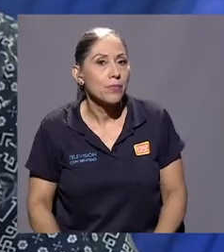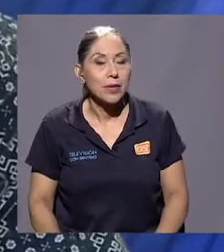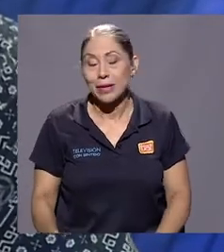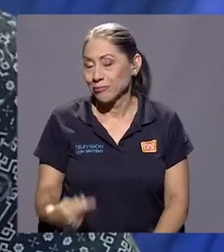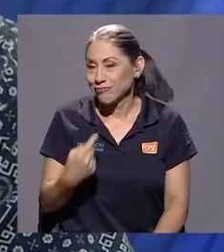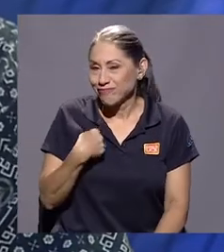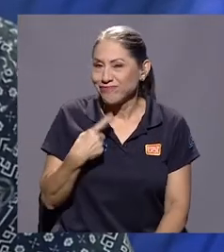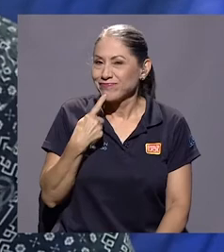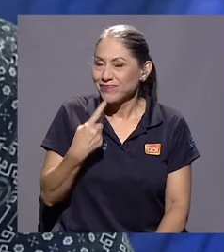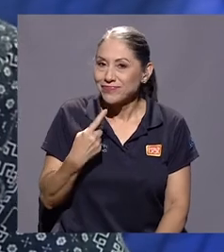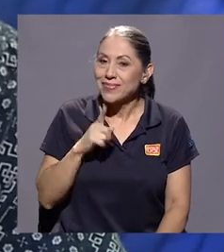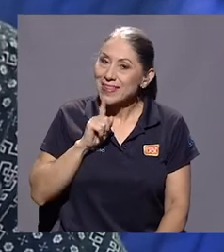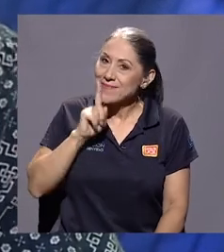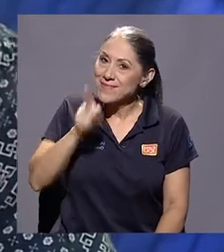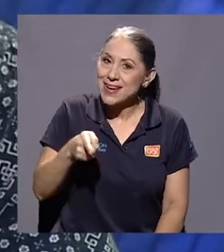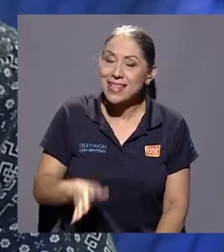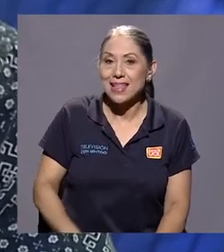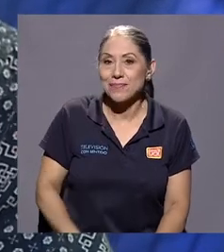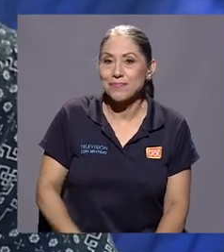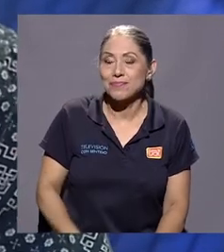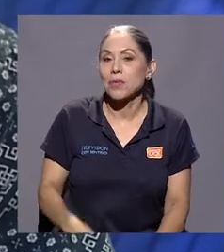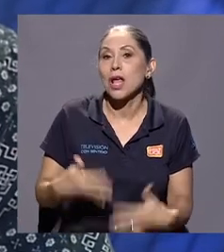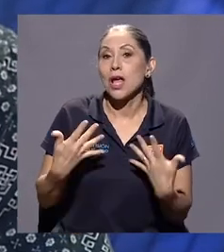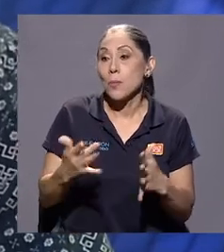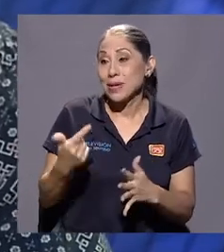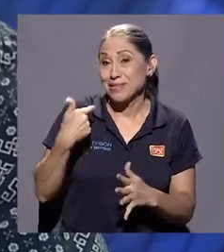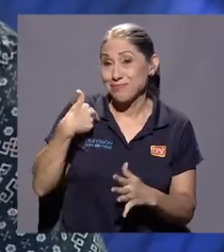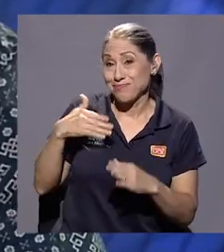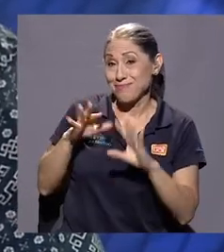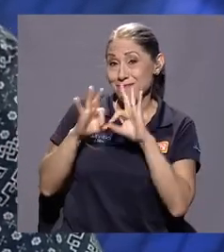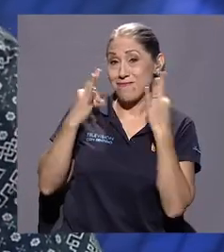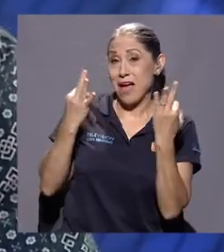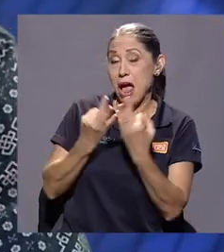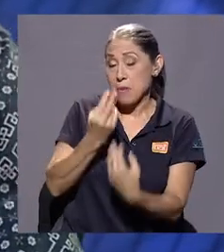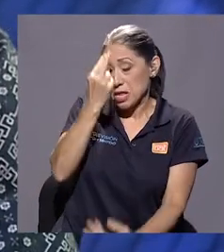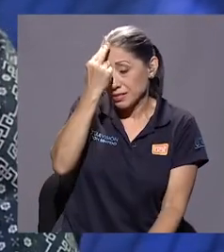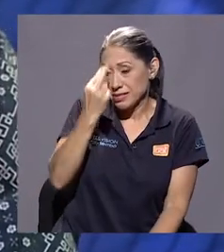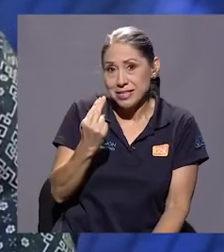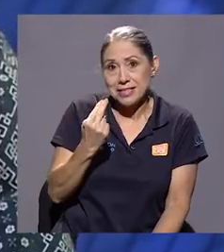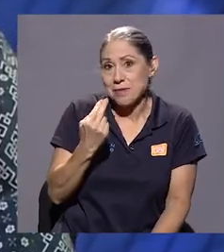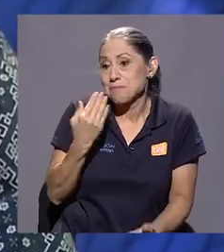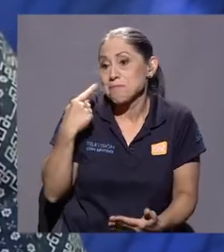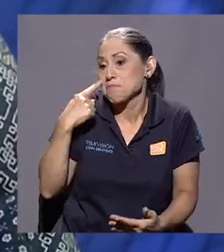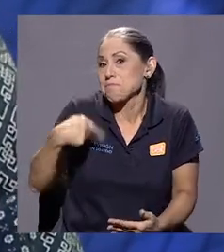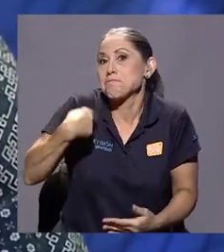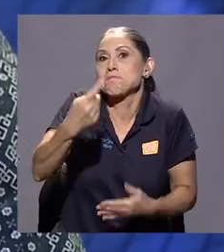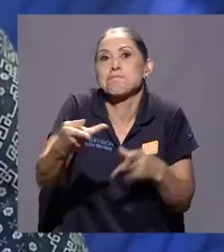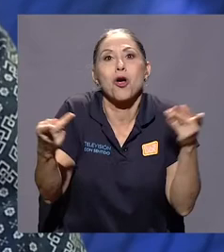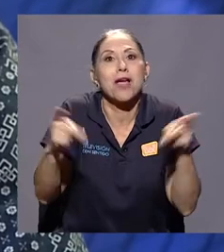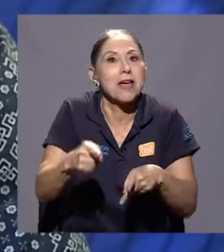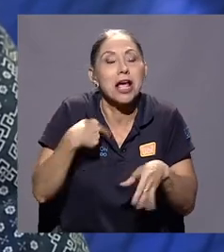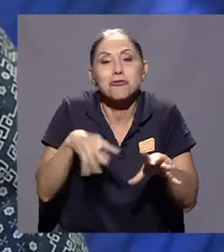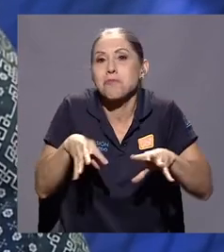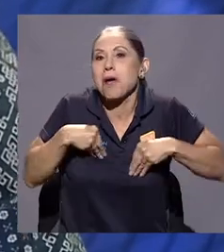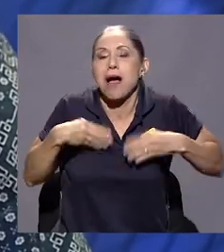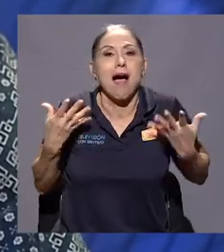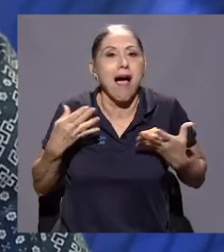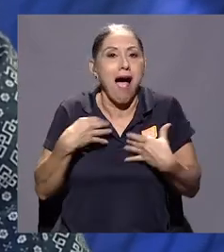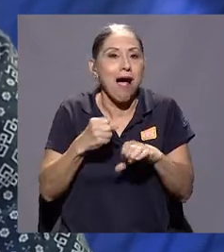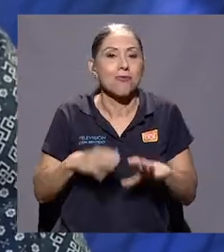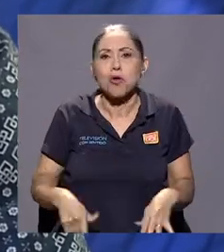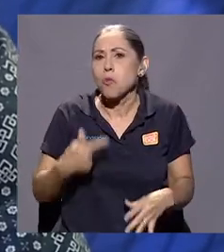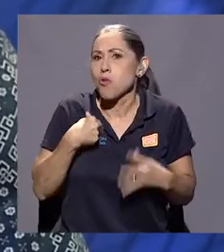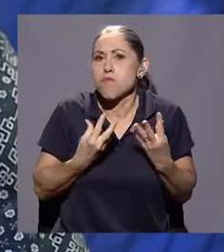te voy a decir? La verdad, como te dije anteriormente, vengo de una familia sencilla que pues lo que venga, a lo que venga le amo, la verdad, no